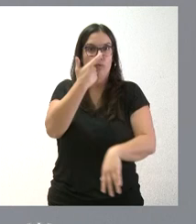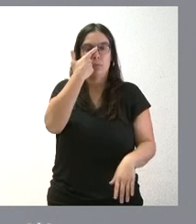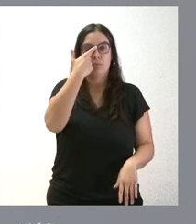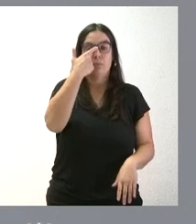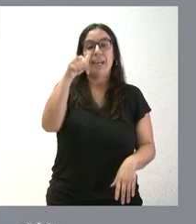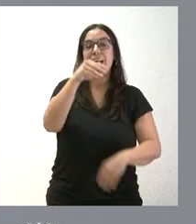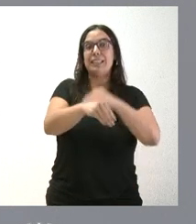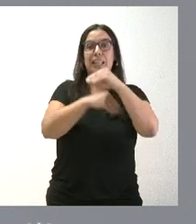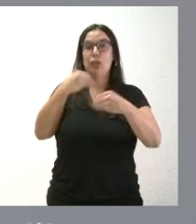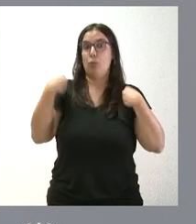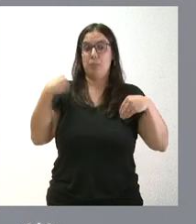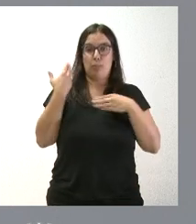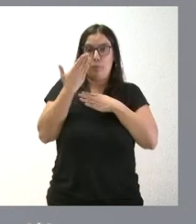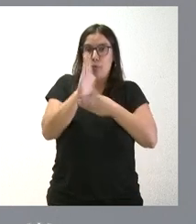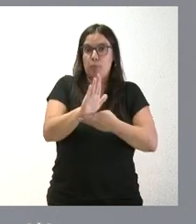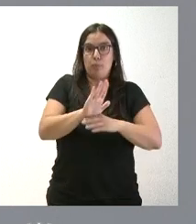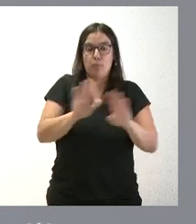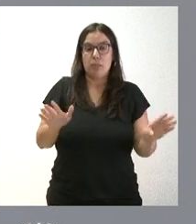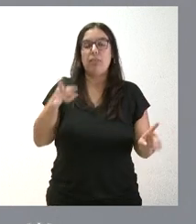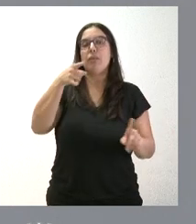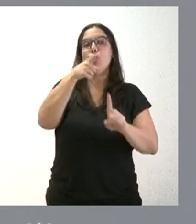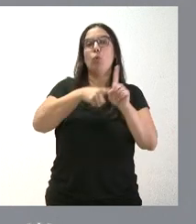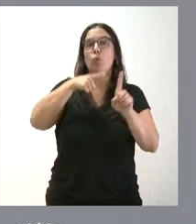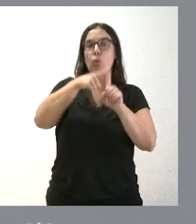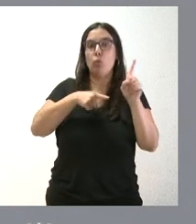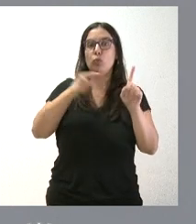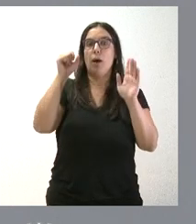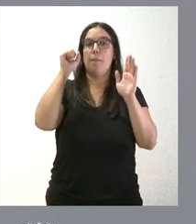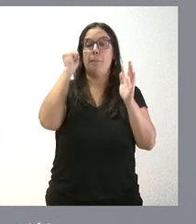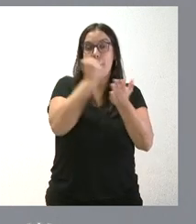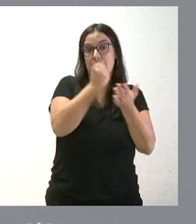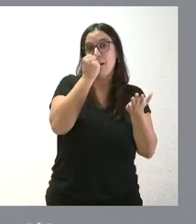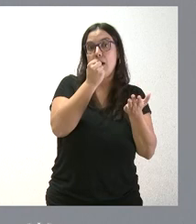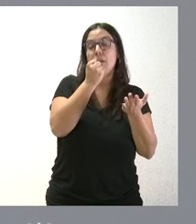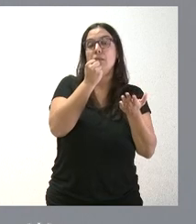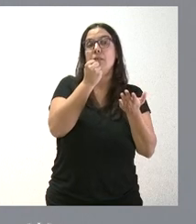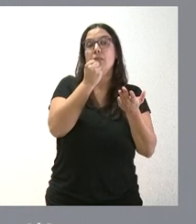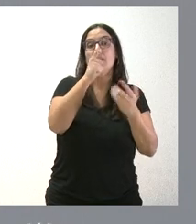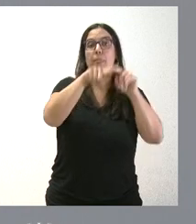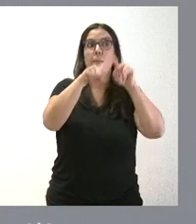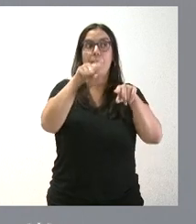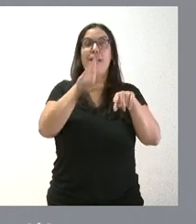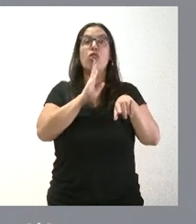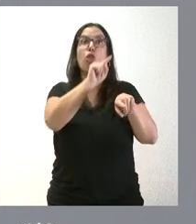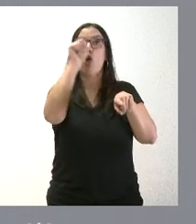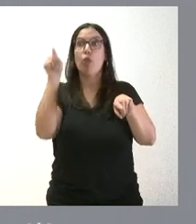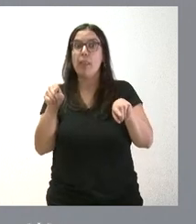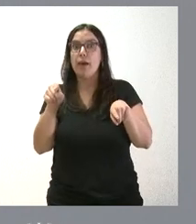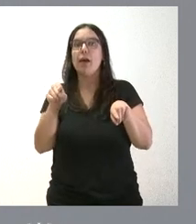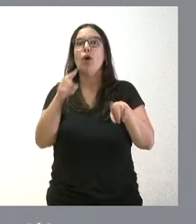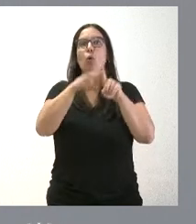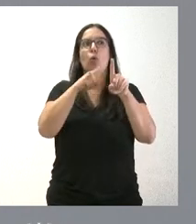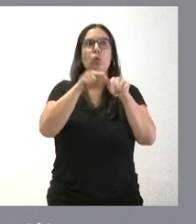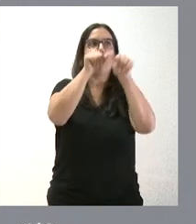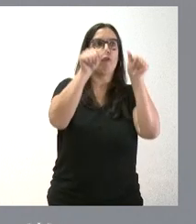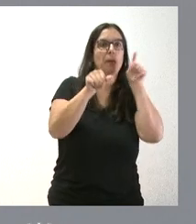está haciendo es lo que estaba planteado. Es una utilización de esa marca en función del soporte de una u otra forma. Esto lo